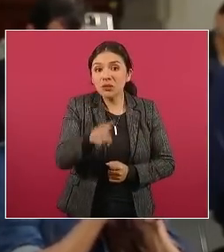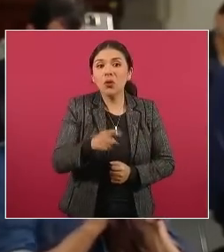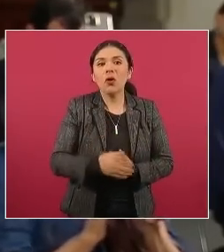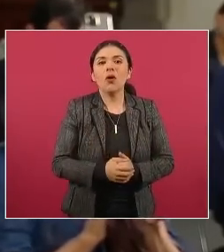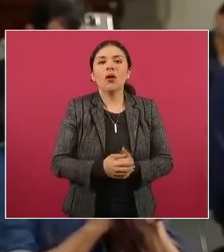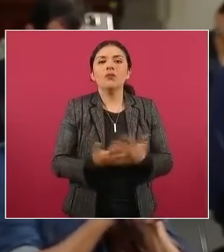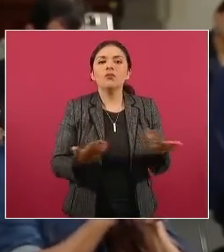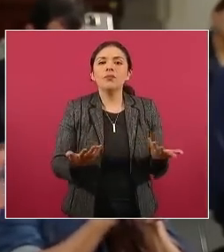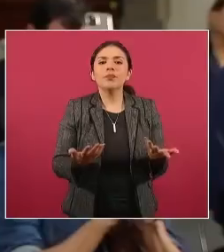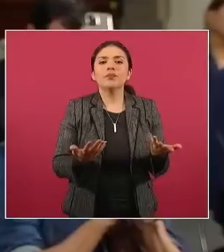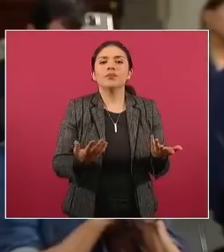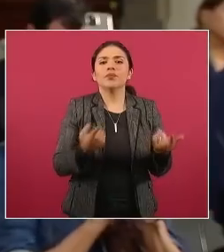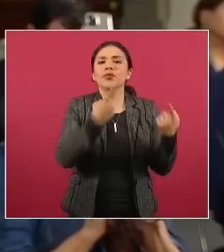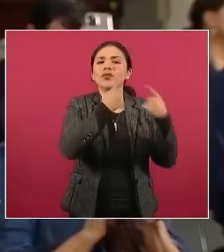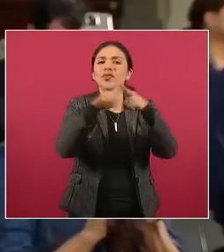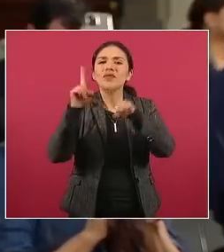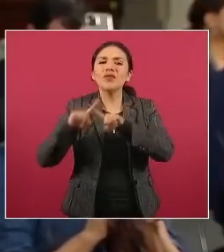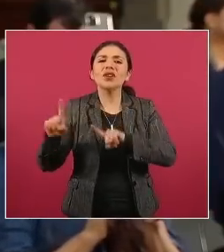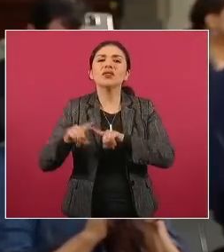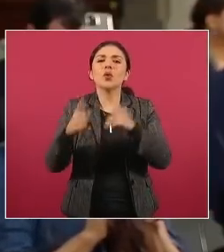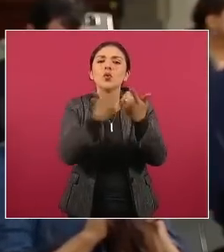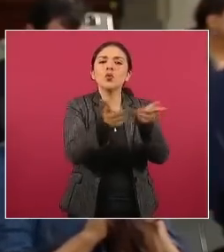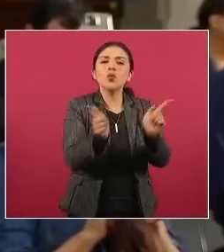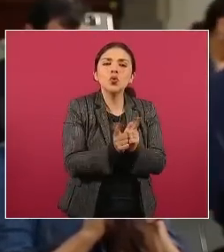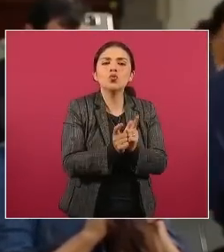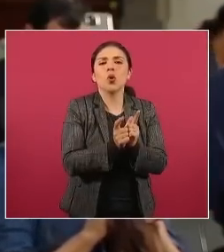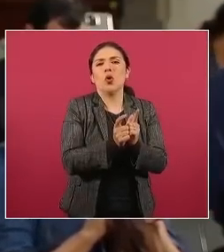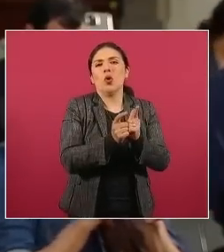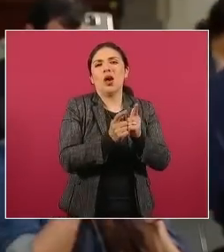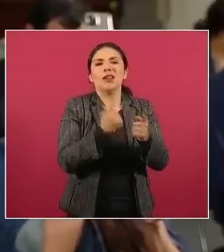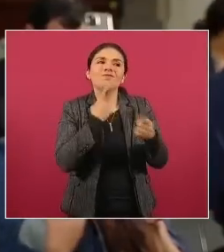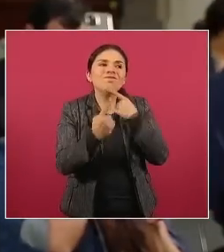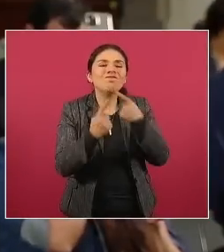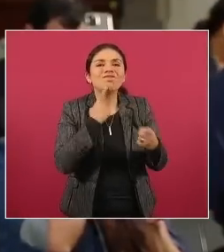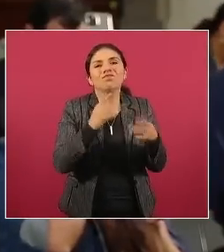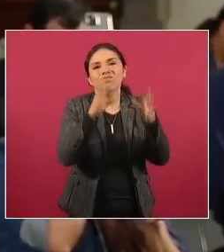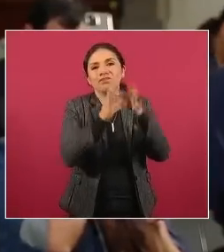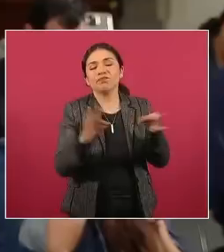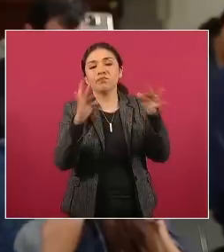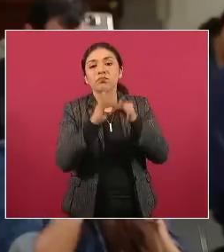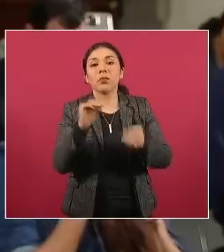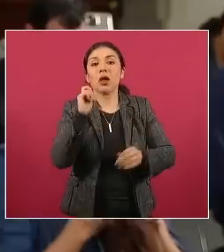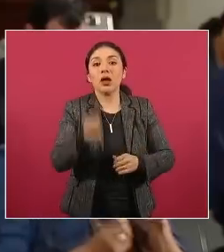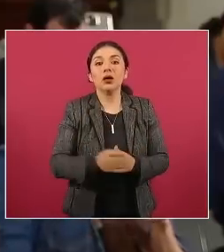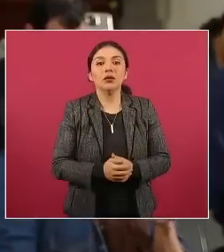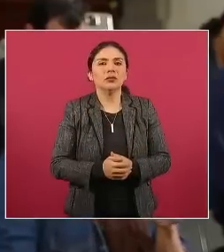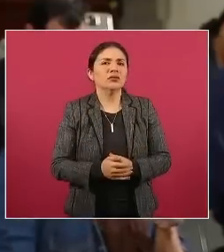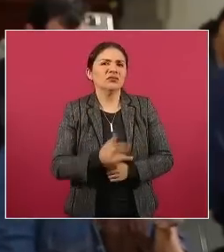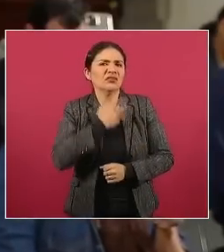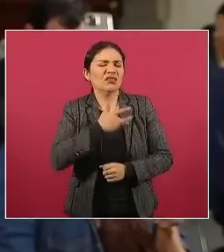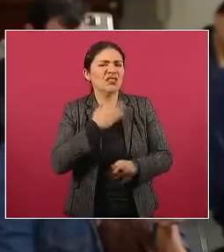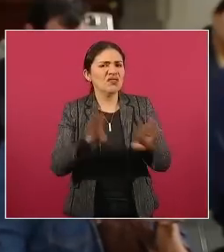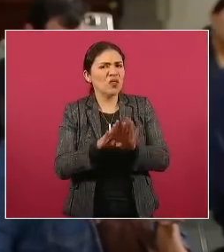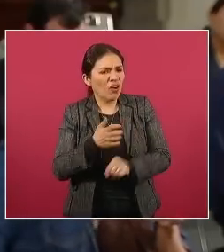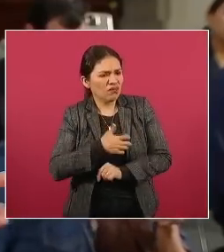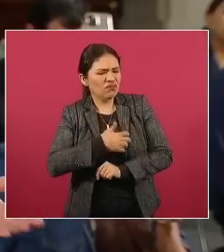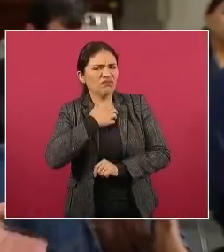una orden si esta orden viola la ley. No están obligados.